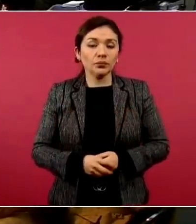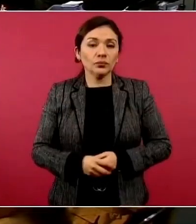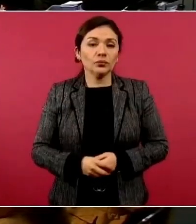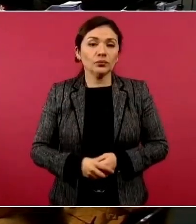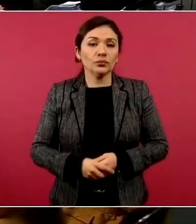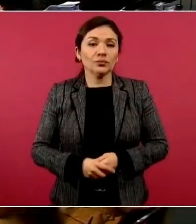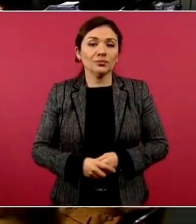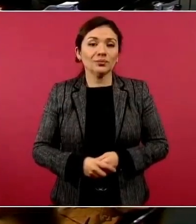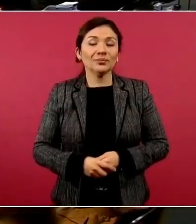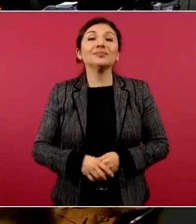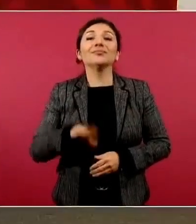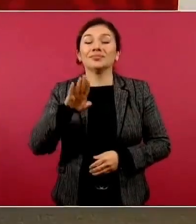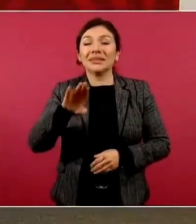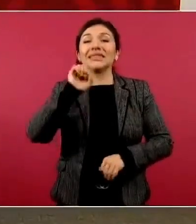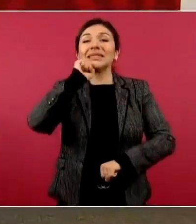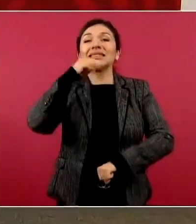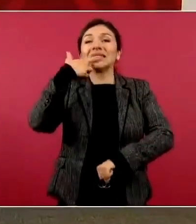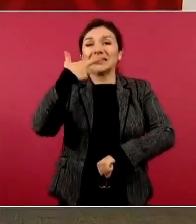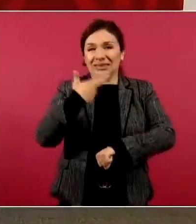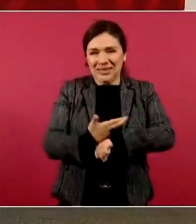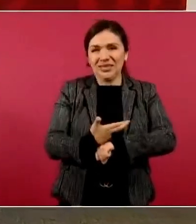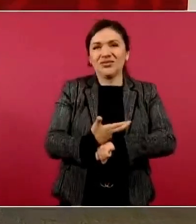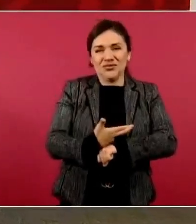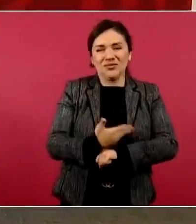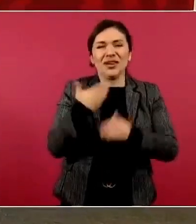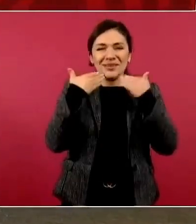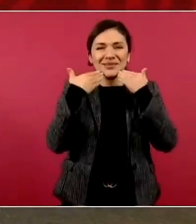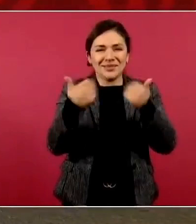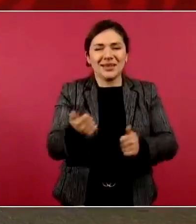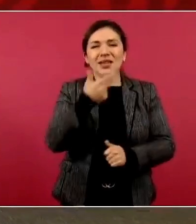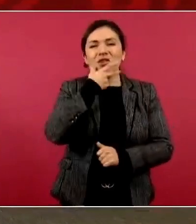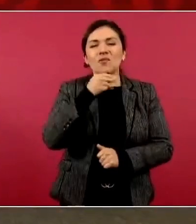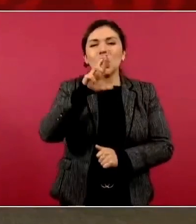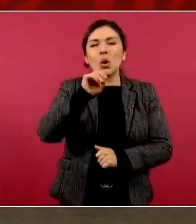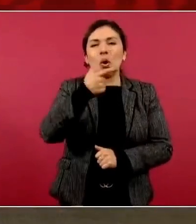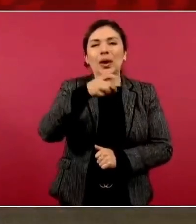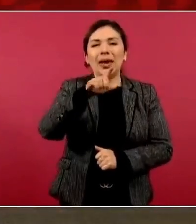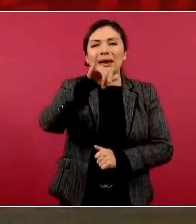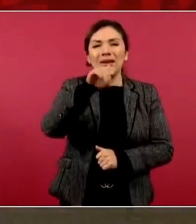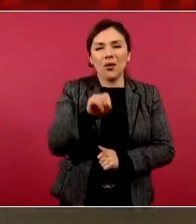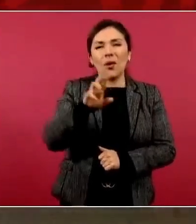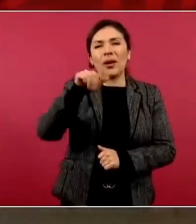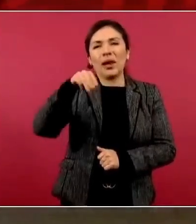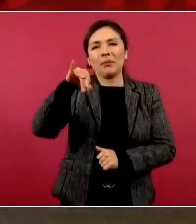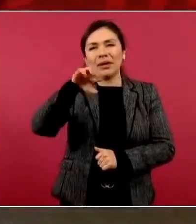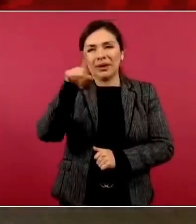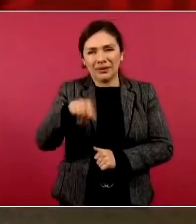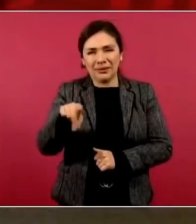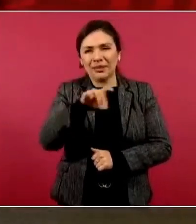El secretario de Hacienda nuestro, Rogelio Ramírez de la O, es muy bueno,